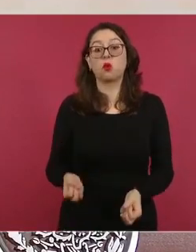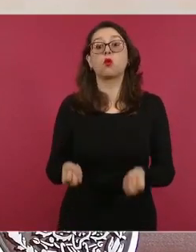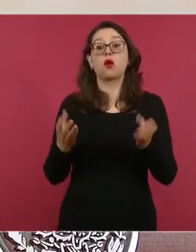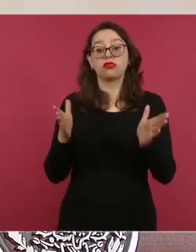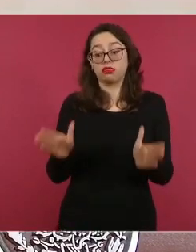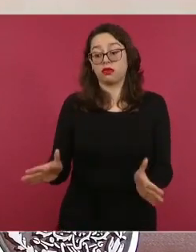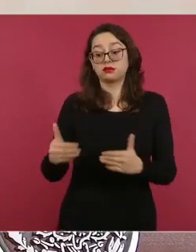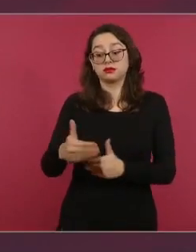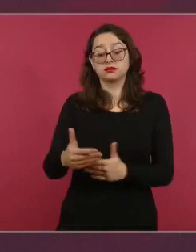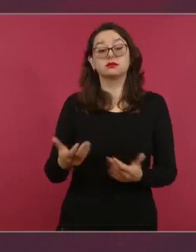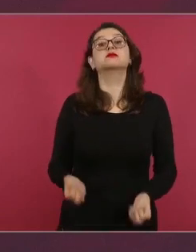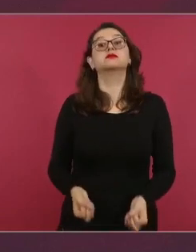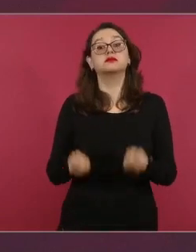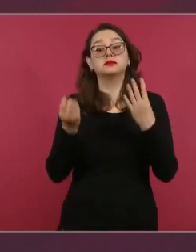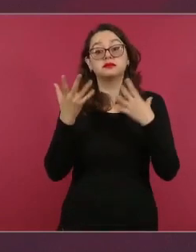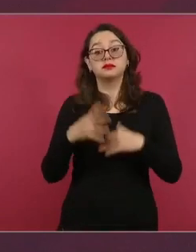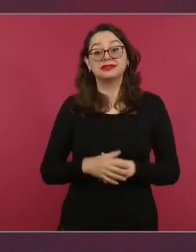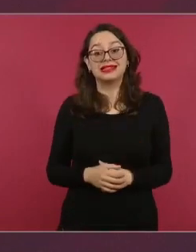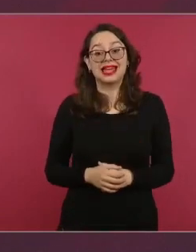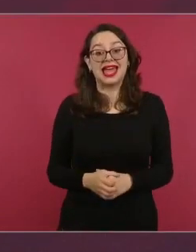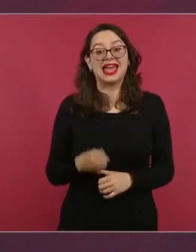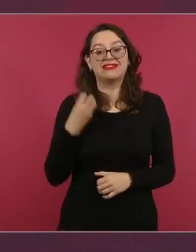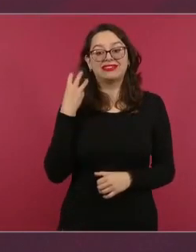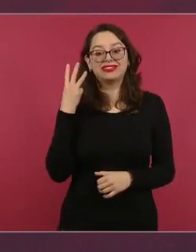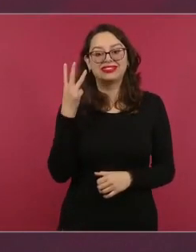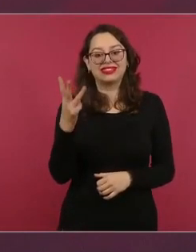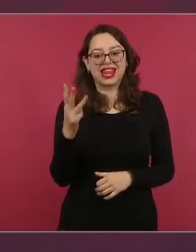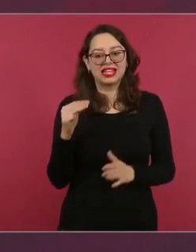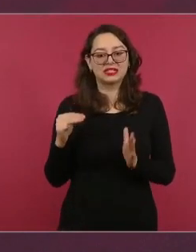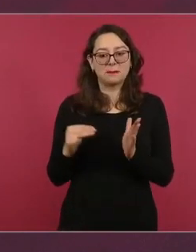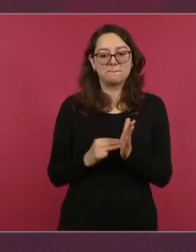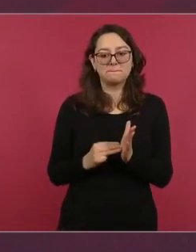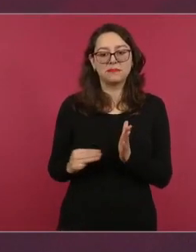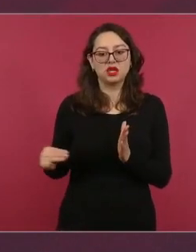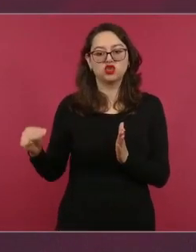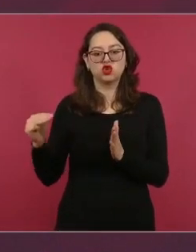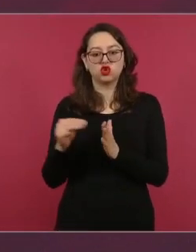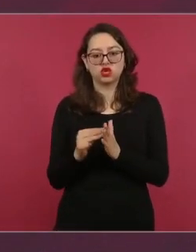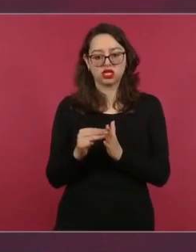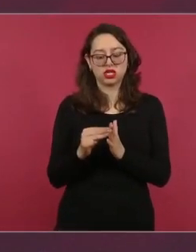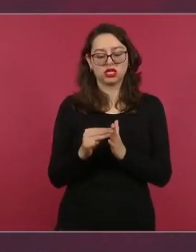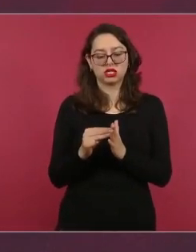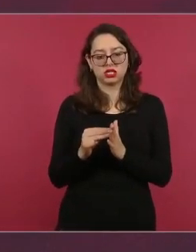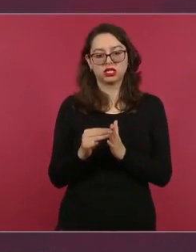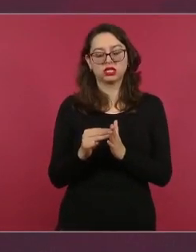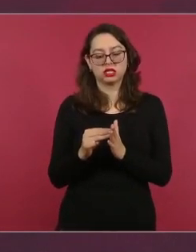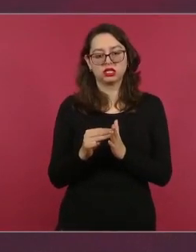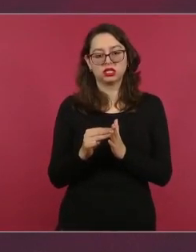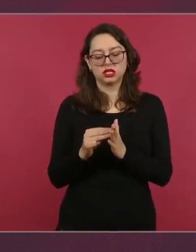de canastas básicas